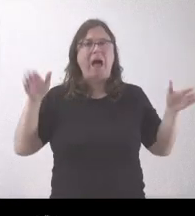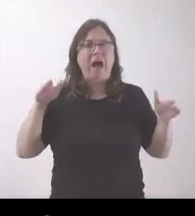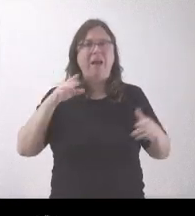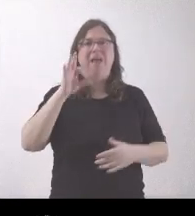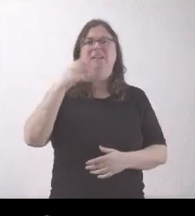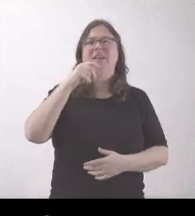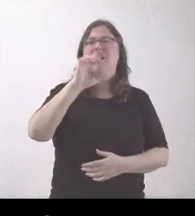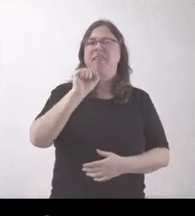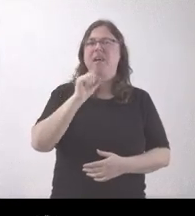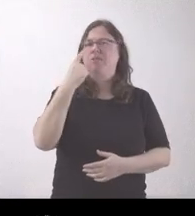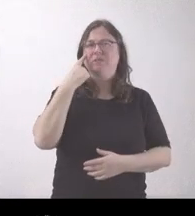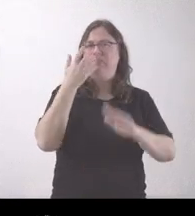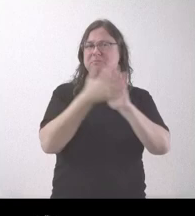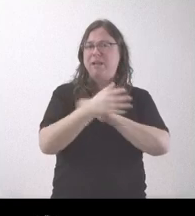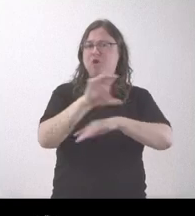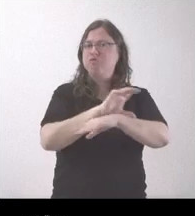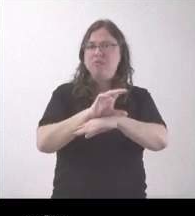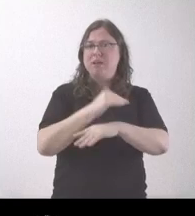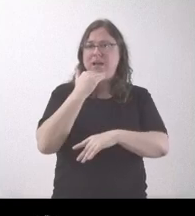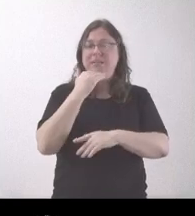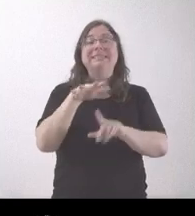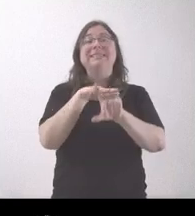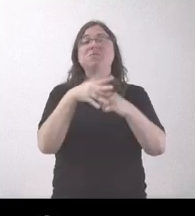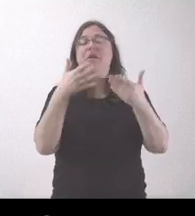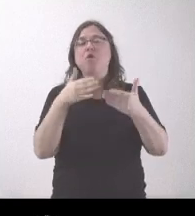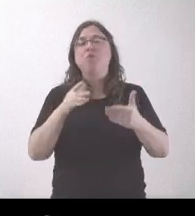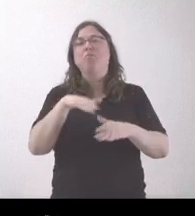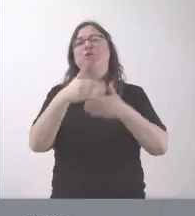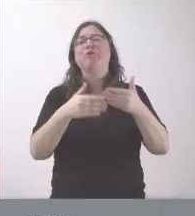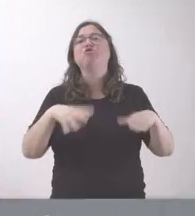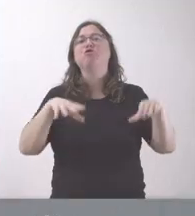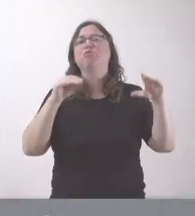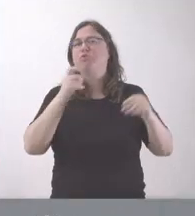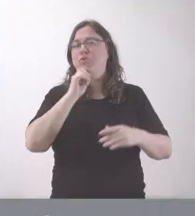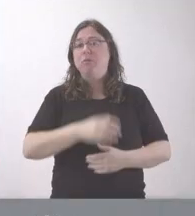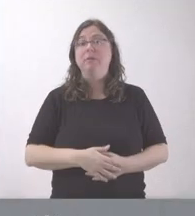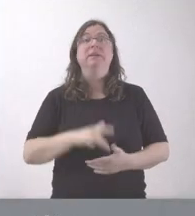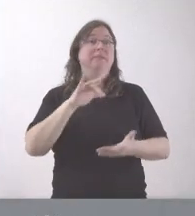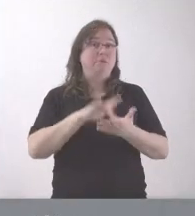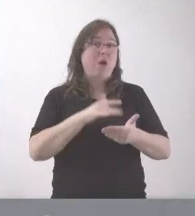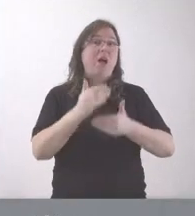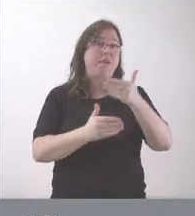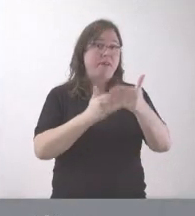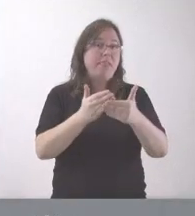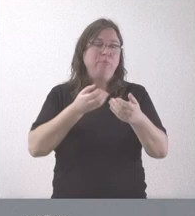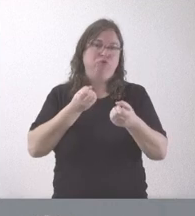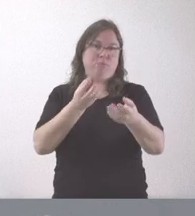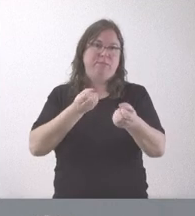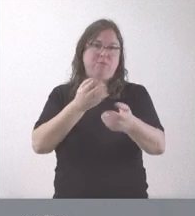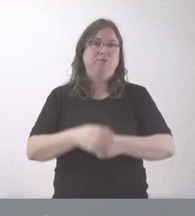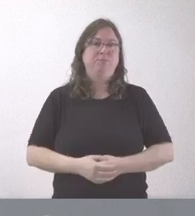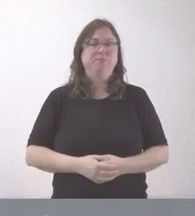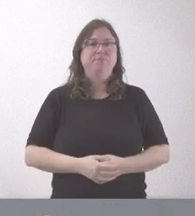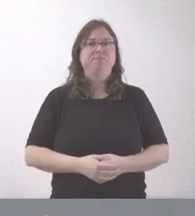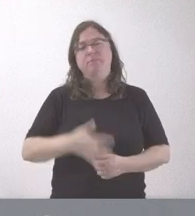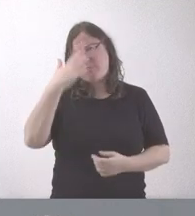comentado desde consejería en qué momento se encuentra ese proceso. Pues, a medida que vaya avanzando, pues les iremos comentando. Lógicamente,